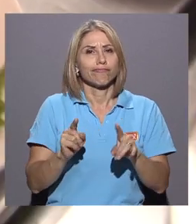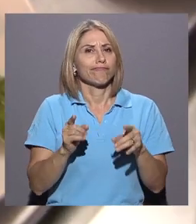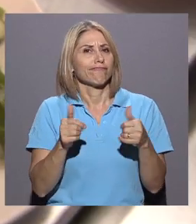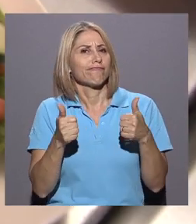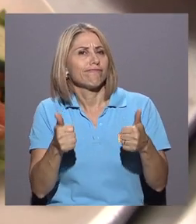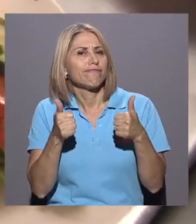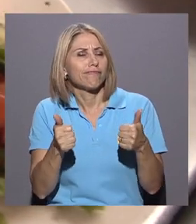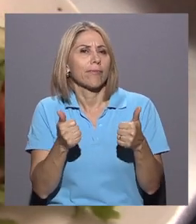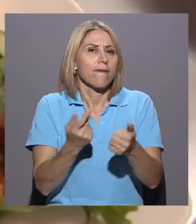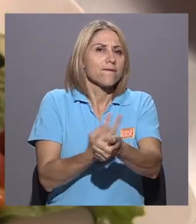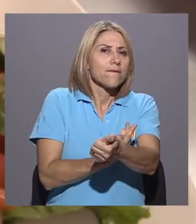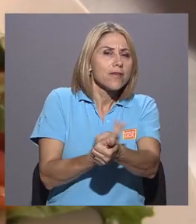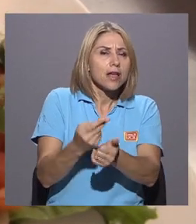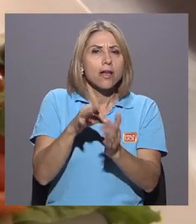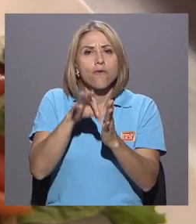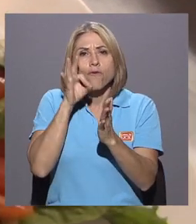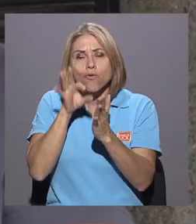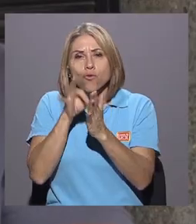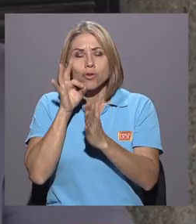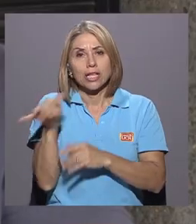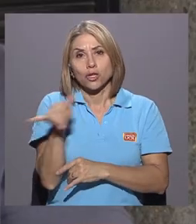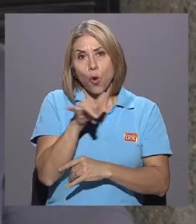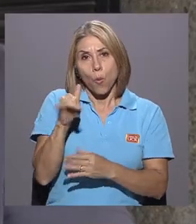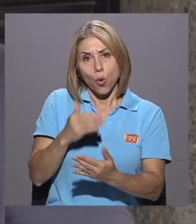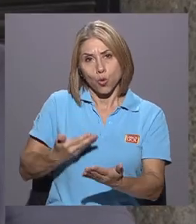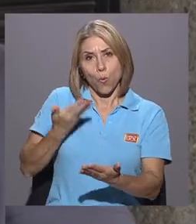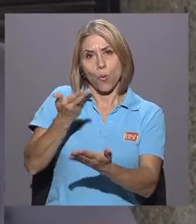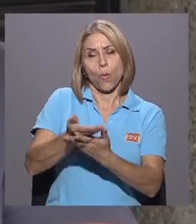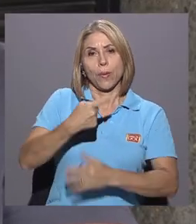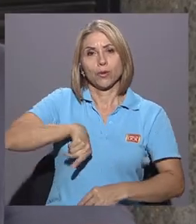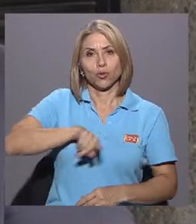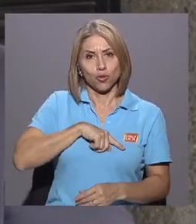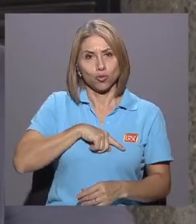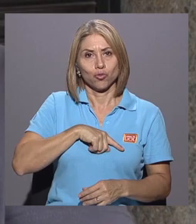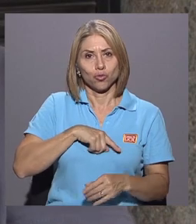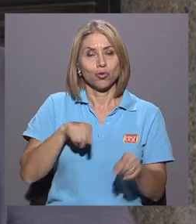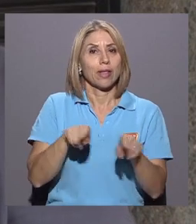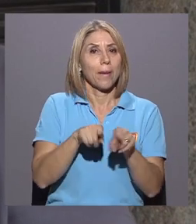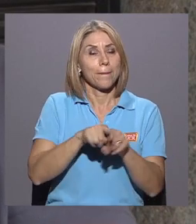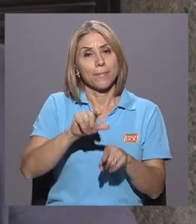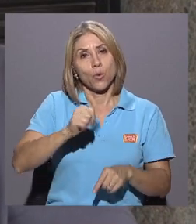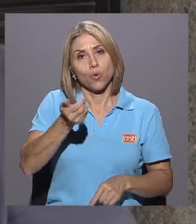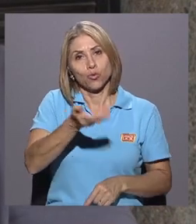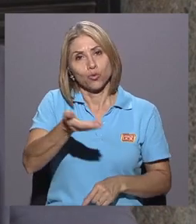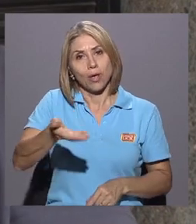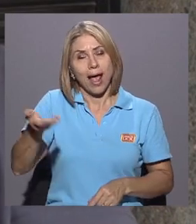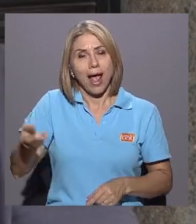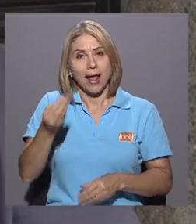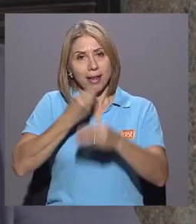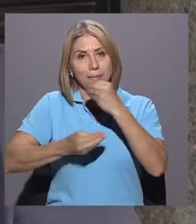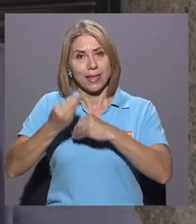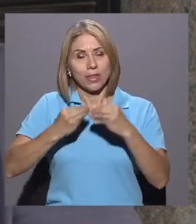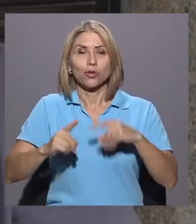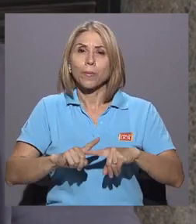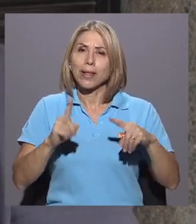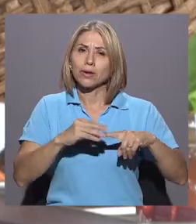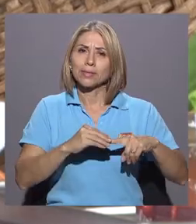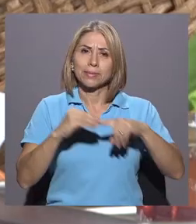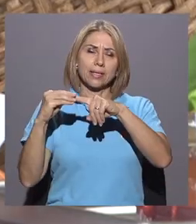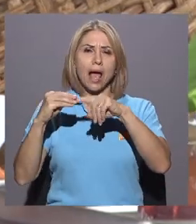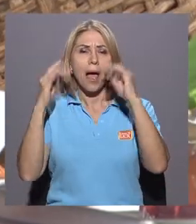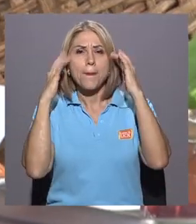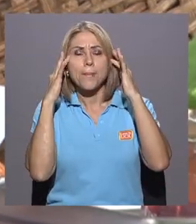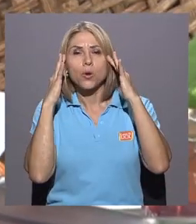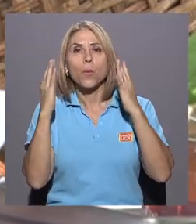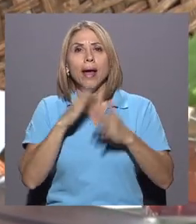en vegetales y frutas como lo proponemos y en otros alimentos, pero especialmente es preocupante